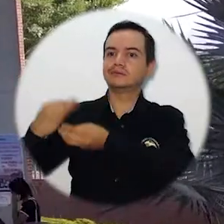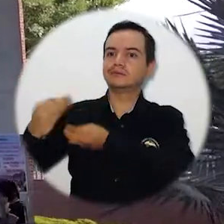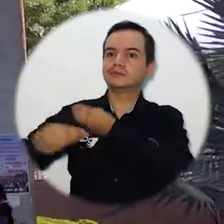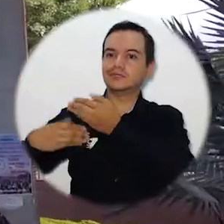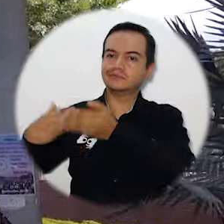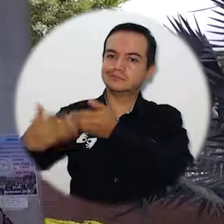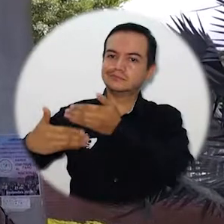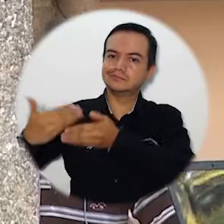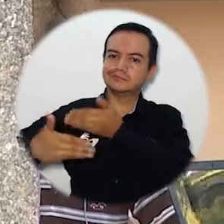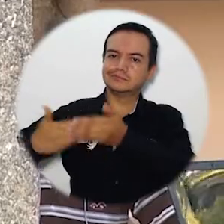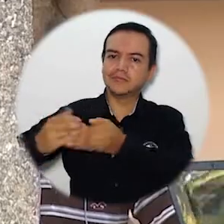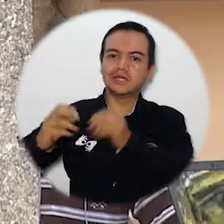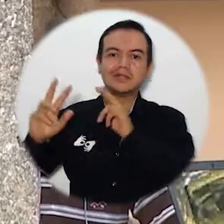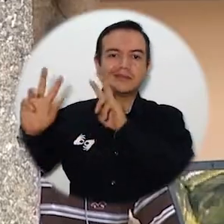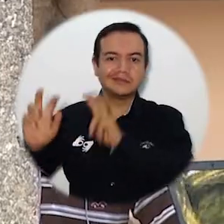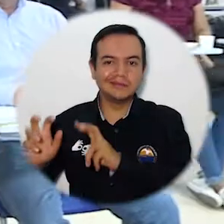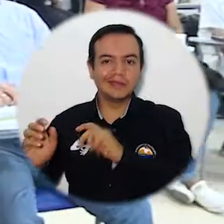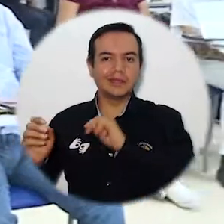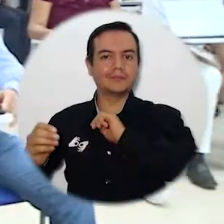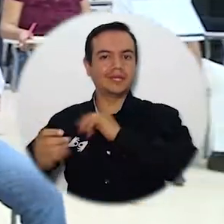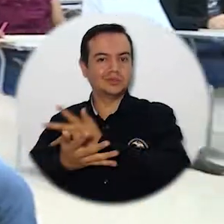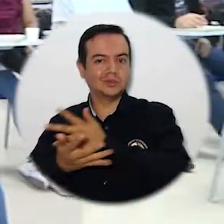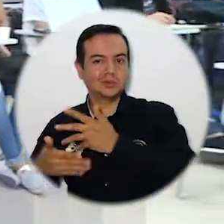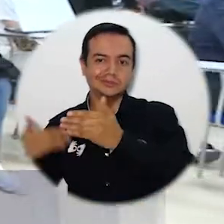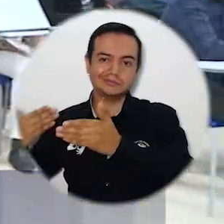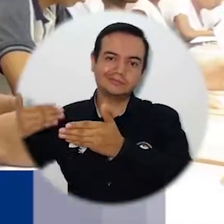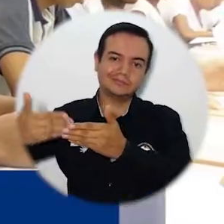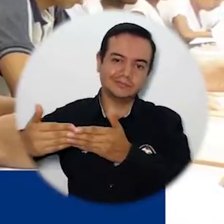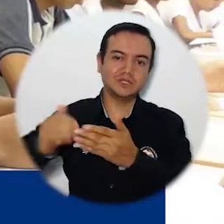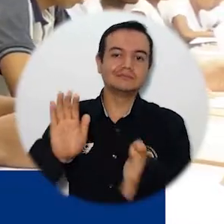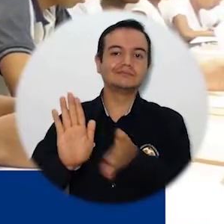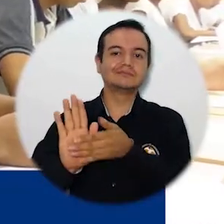los diferentes ejes temáticos en la Universidad del Magdalena en los últimos años.